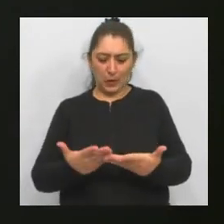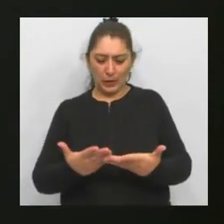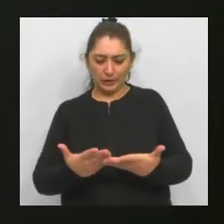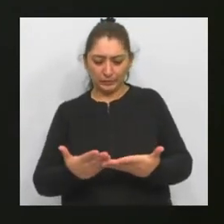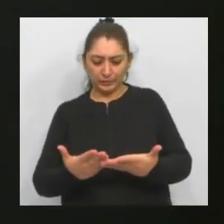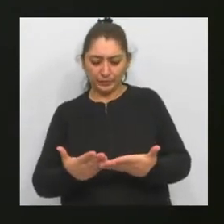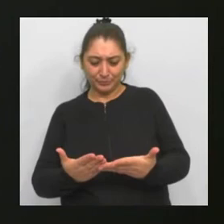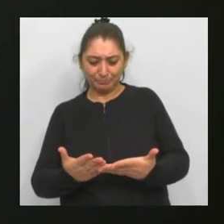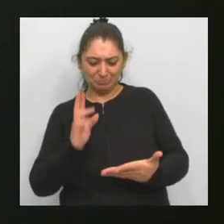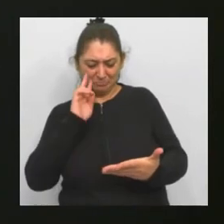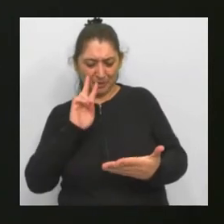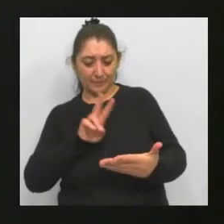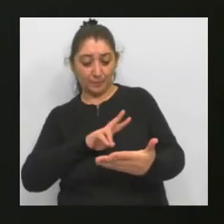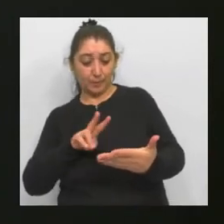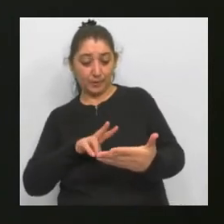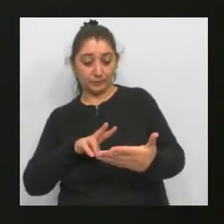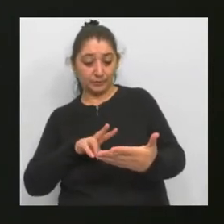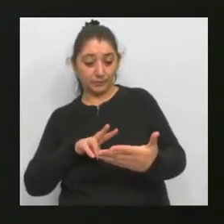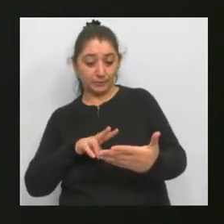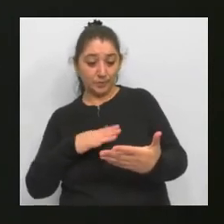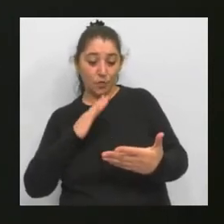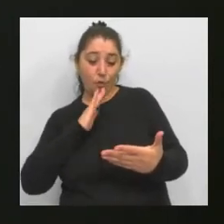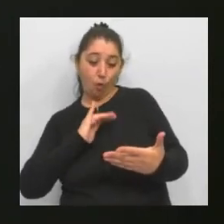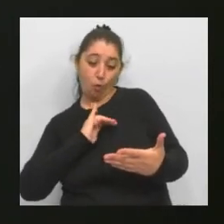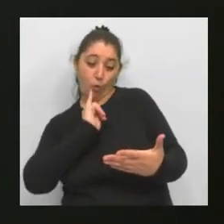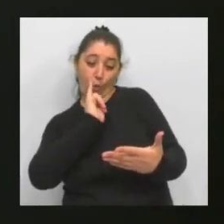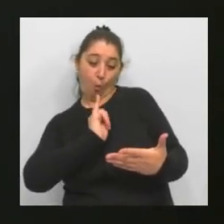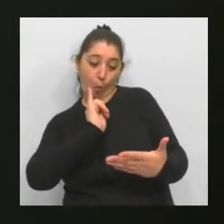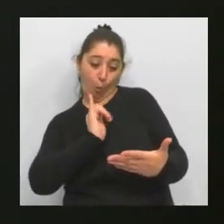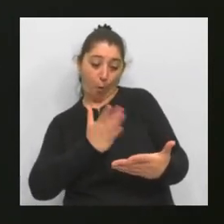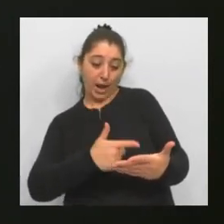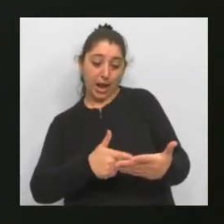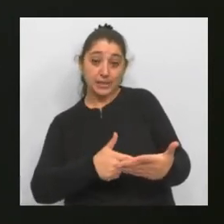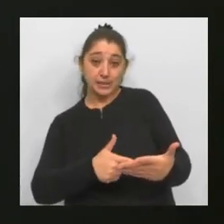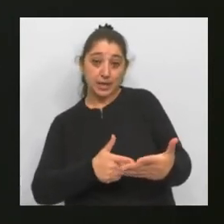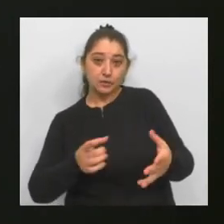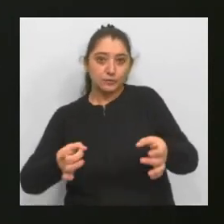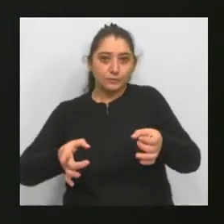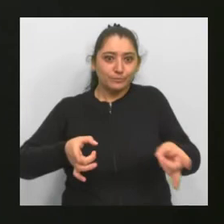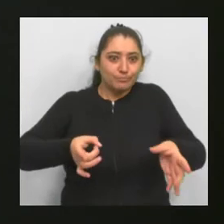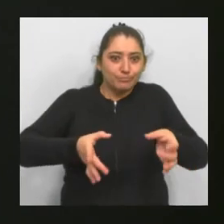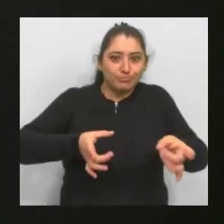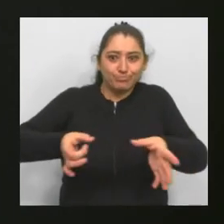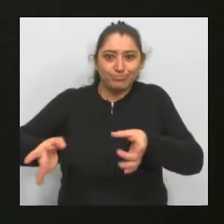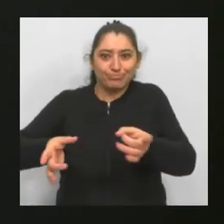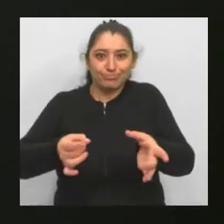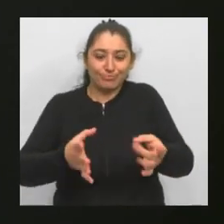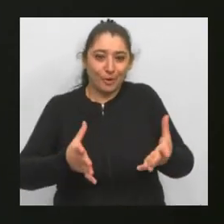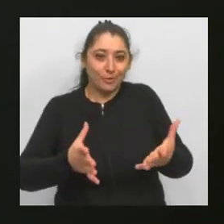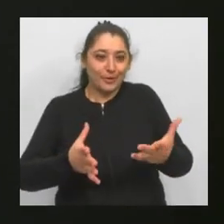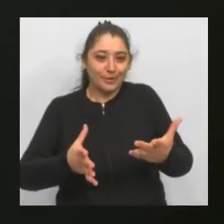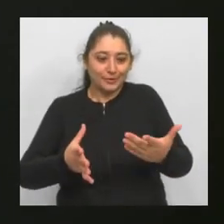esa situación, que estás en ese ambiente. Bueno, yo creo que eso y, bueno, lo que escribimos también